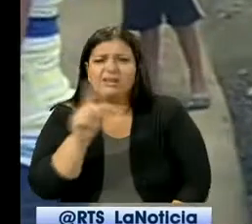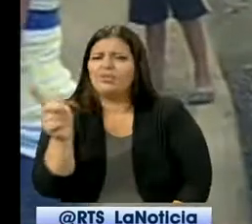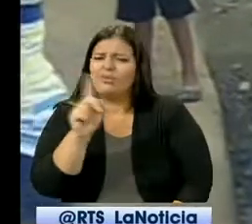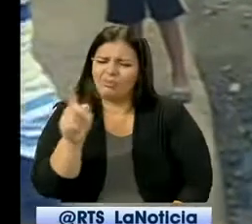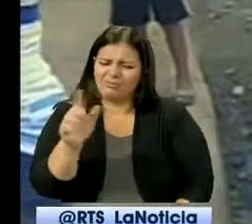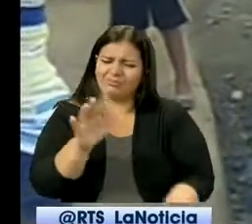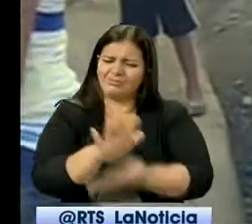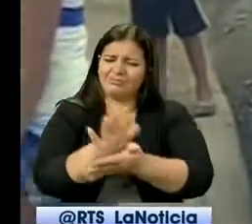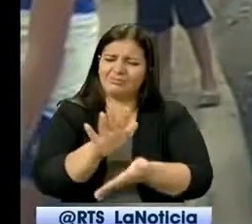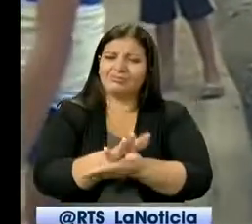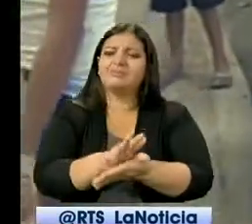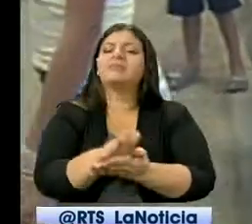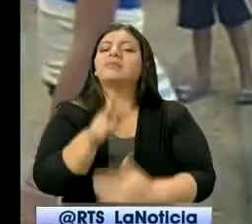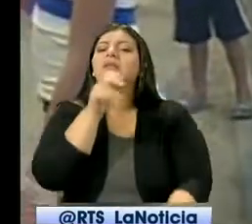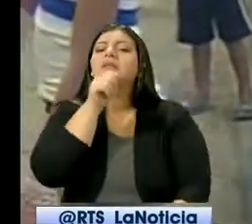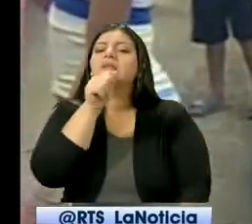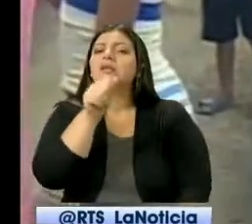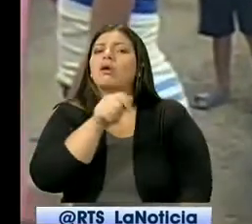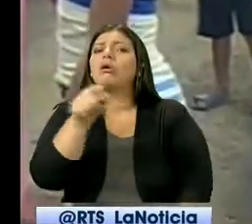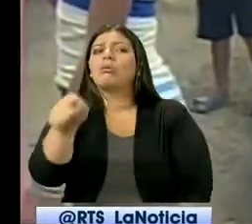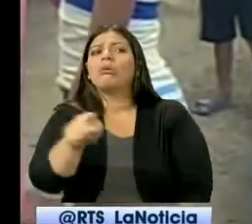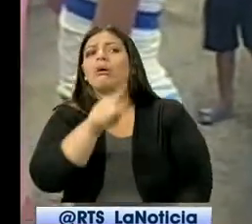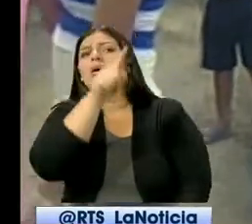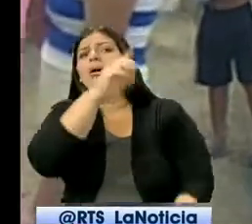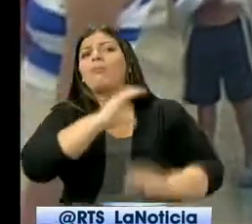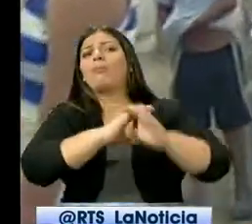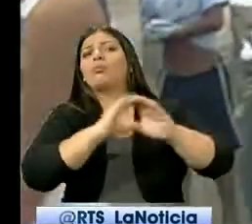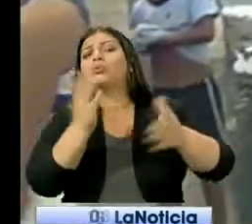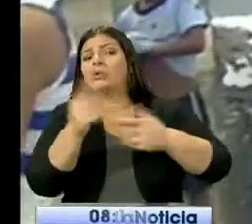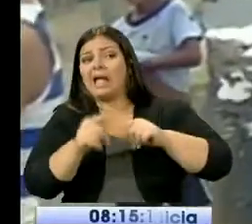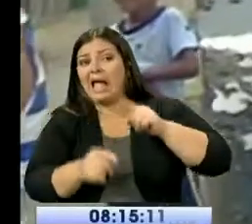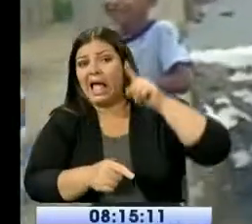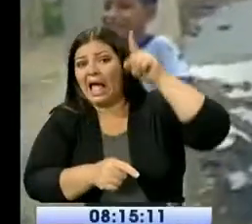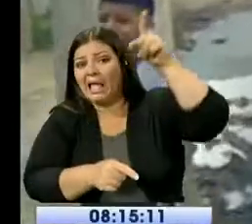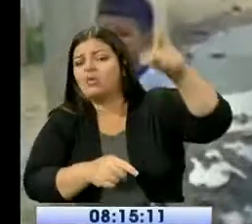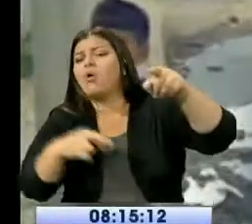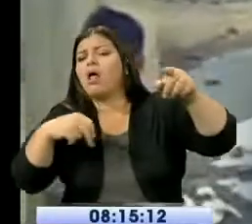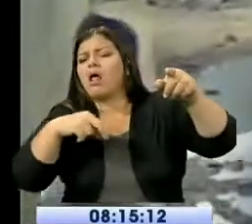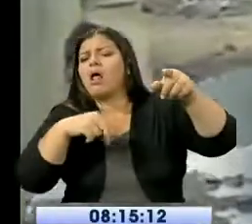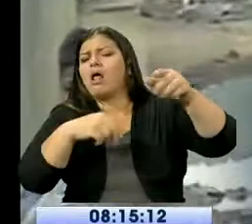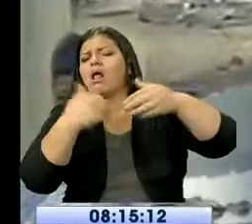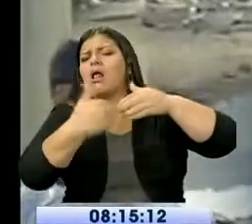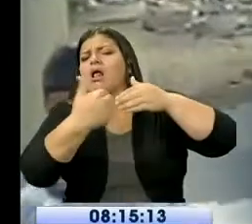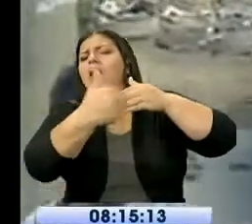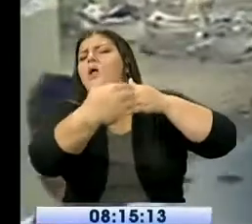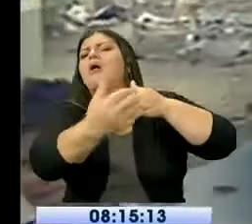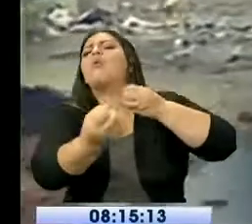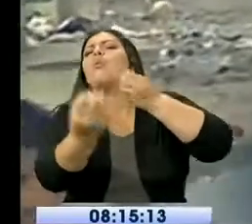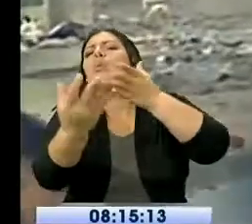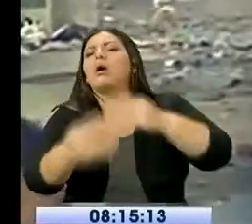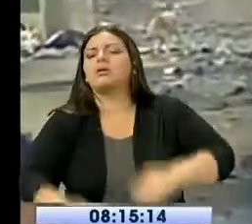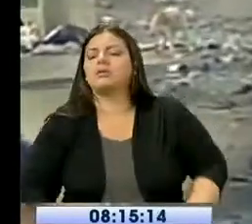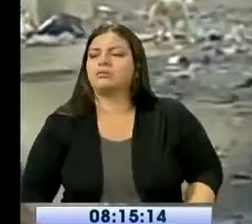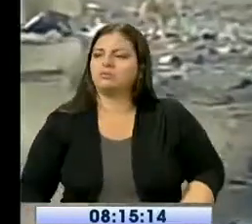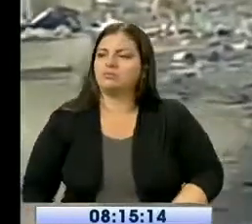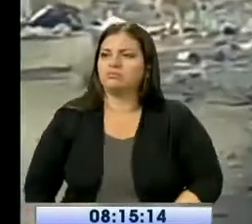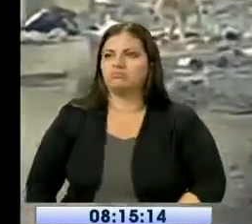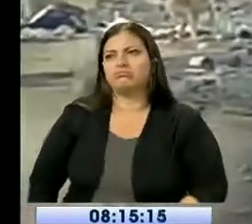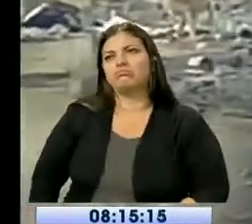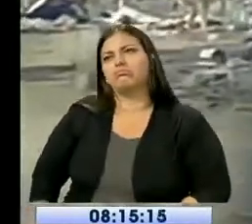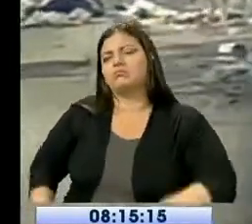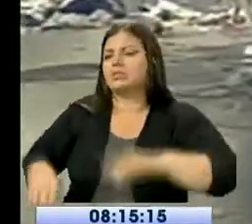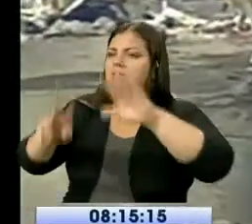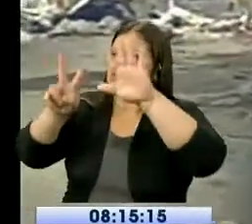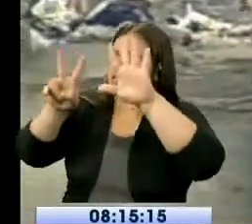cuéntenos, ¿cuántas cuadras tienen que caminar para salir a coger el bus? Si, era unas siete, ocho cuadras.